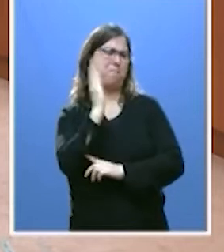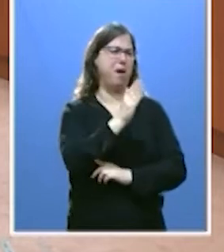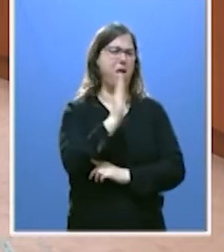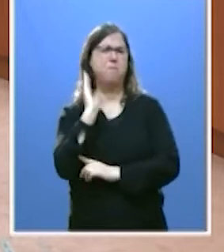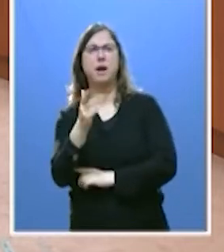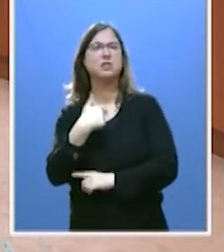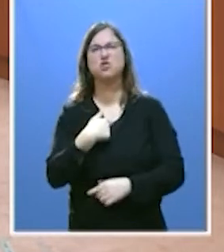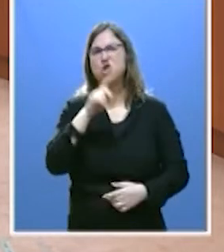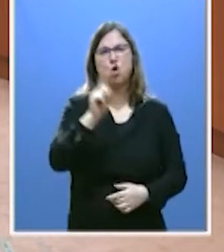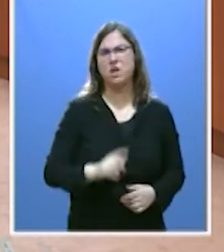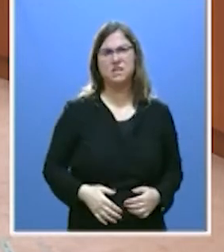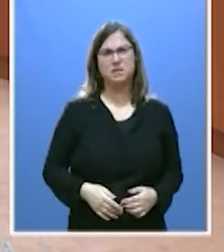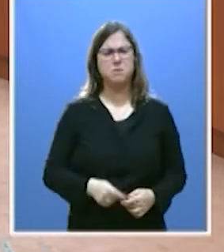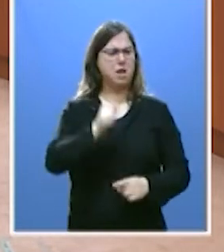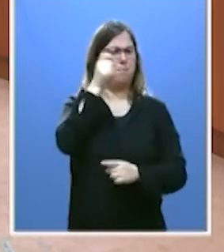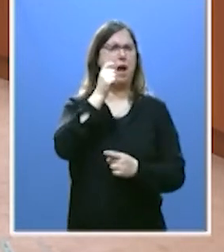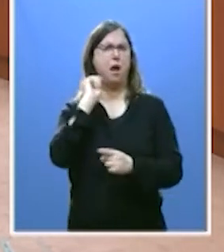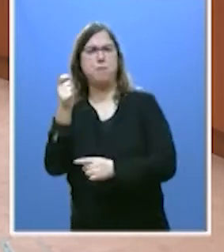otra media. No seremos ese garrote.